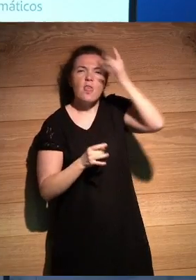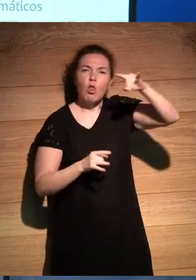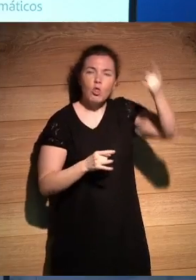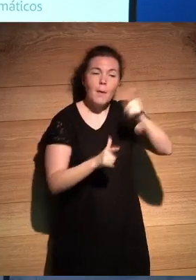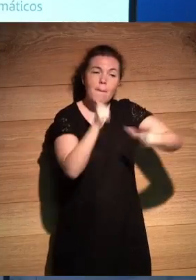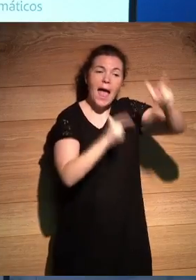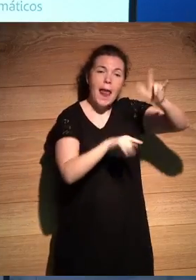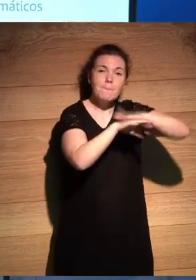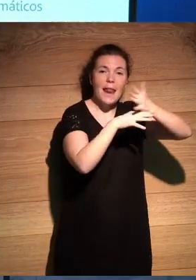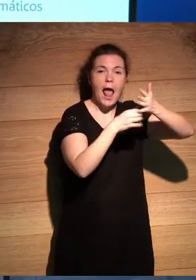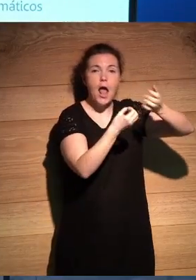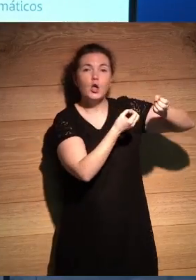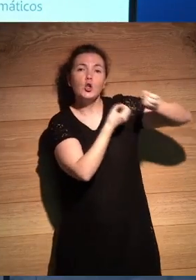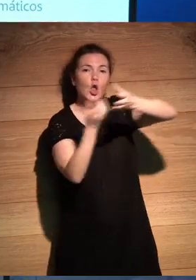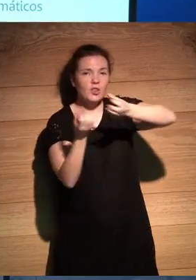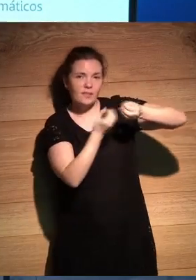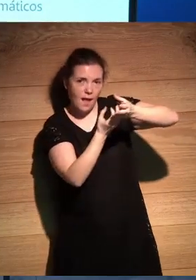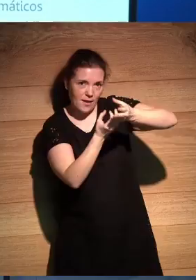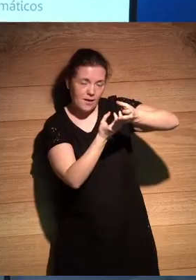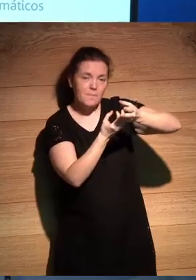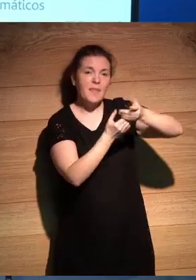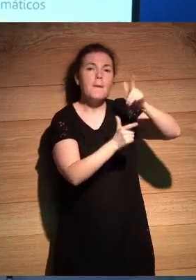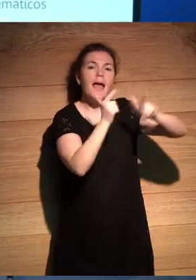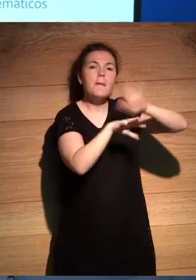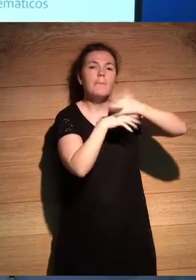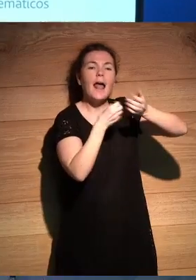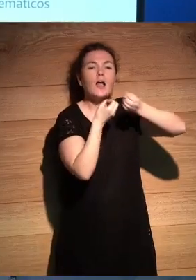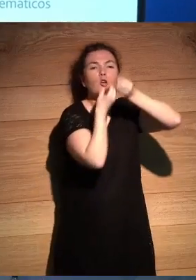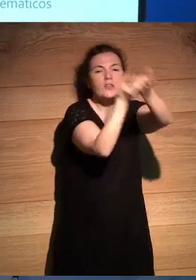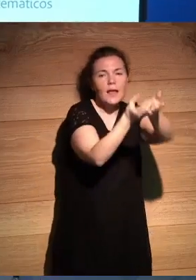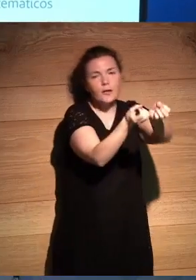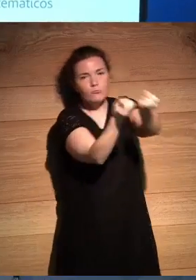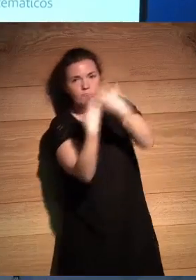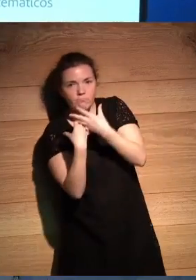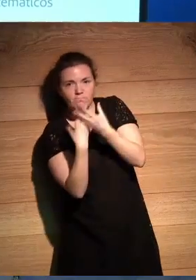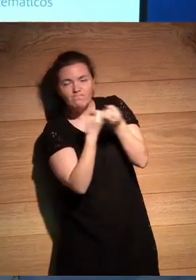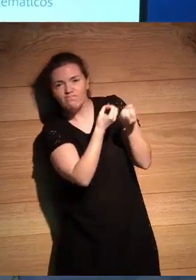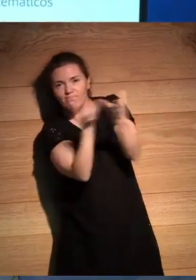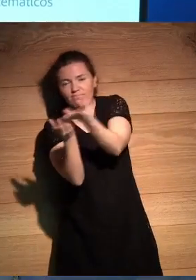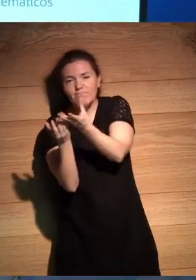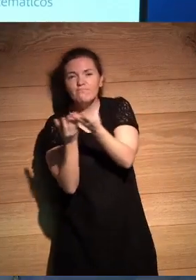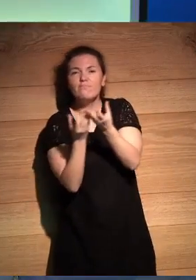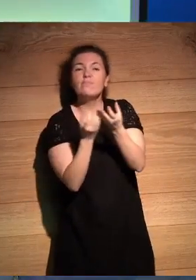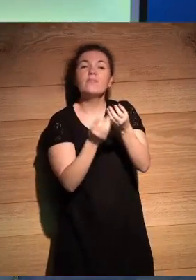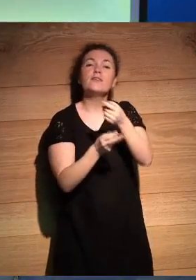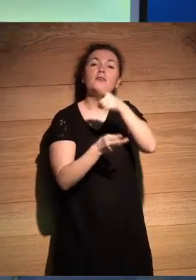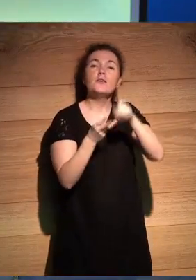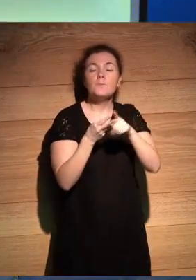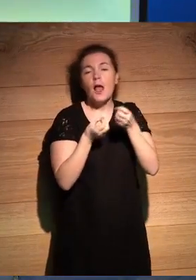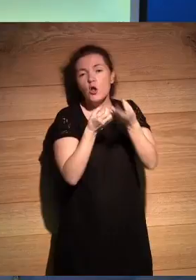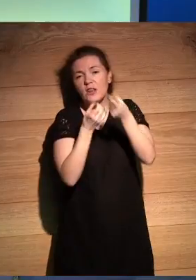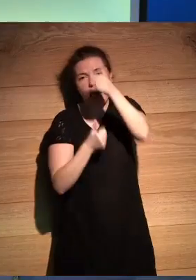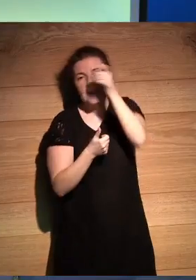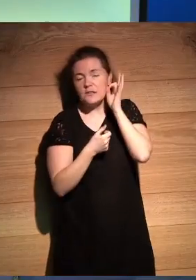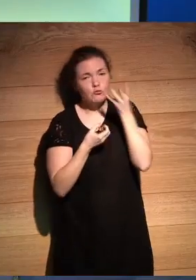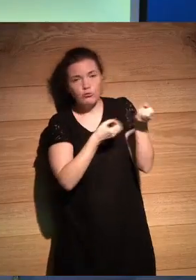viajar para contarnos, viajar para contarlos, y contarlas, y el tercer sexo, y el cuarto, y